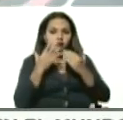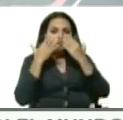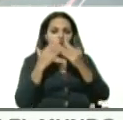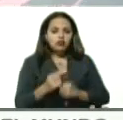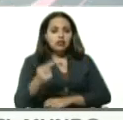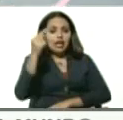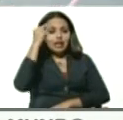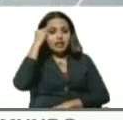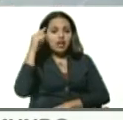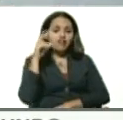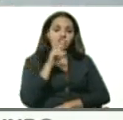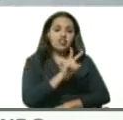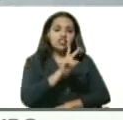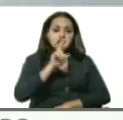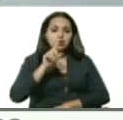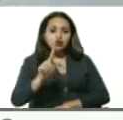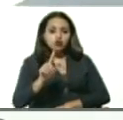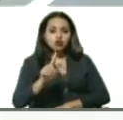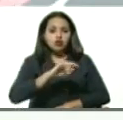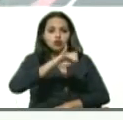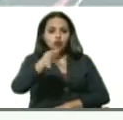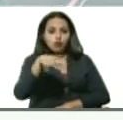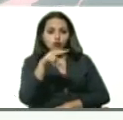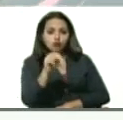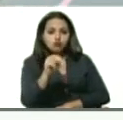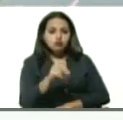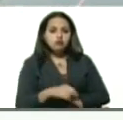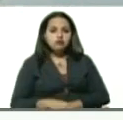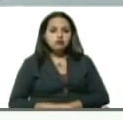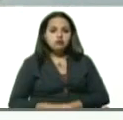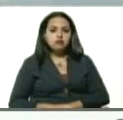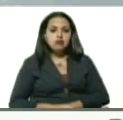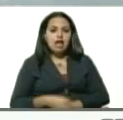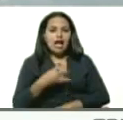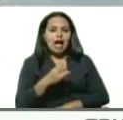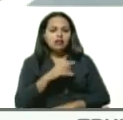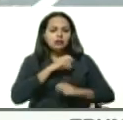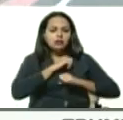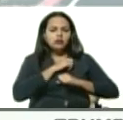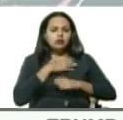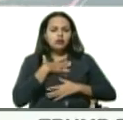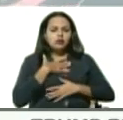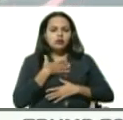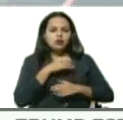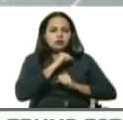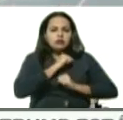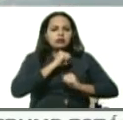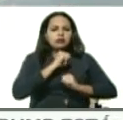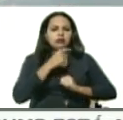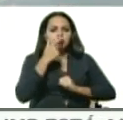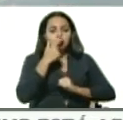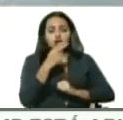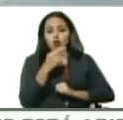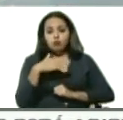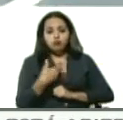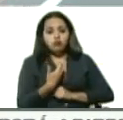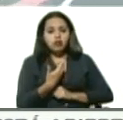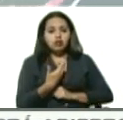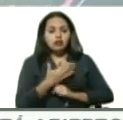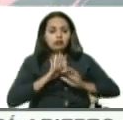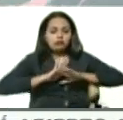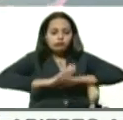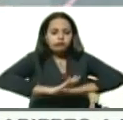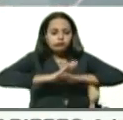21 de junio, hace un paro cardiorespiratorio y no respondió a las maniobras de